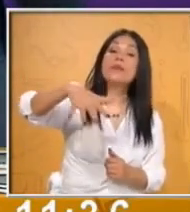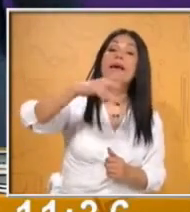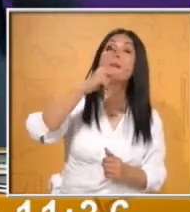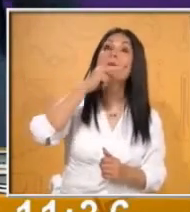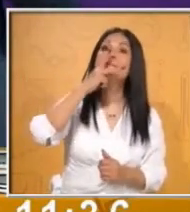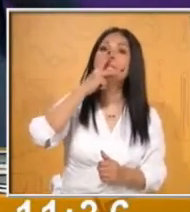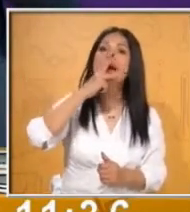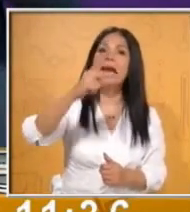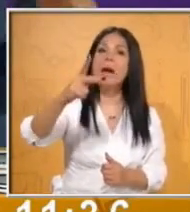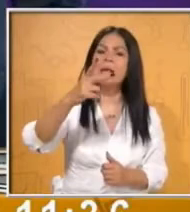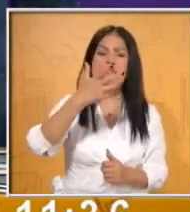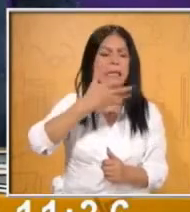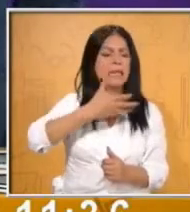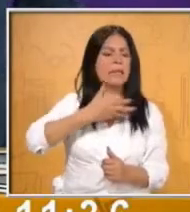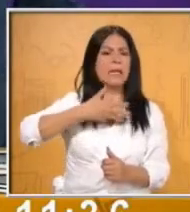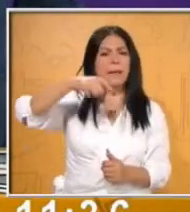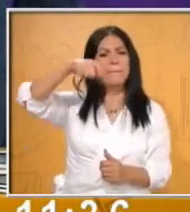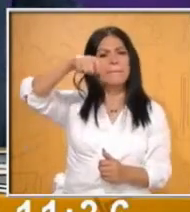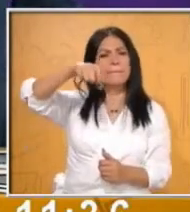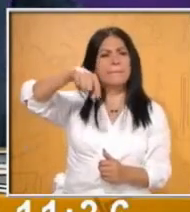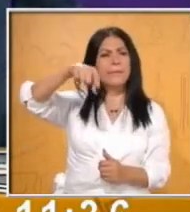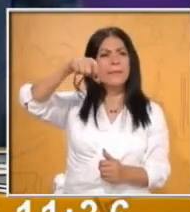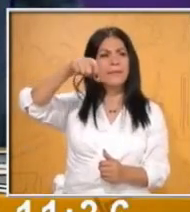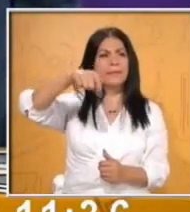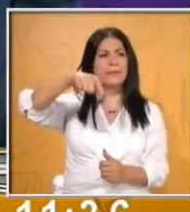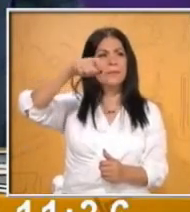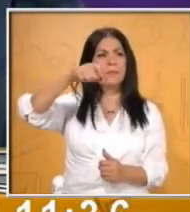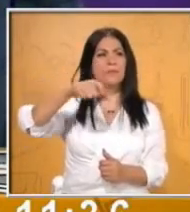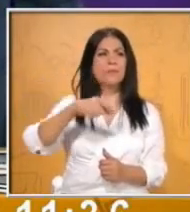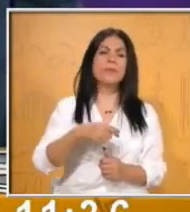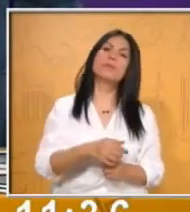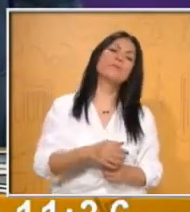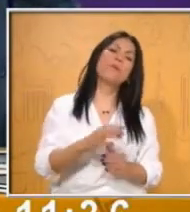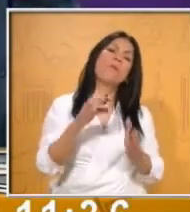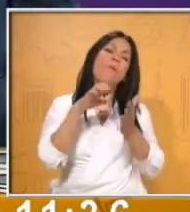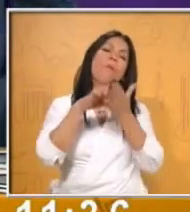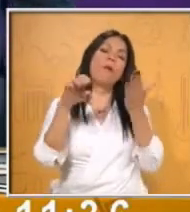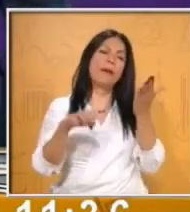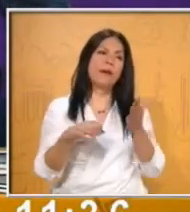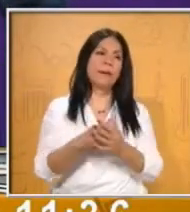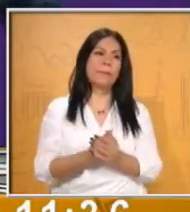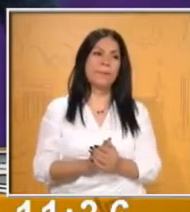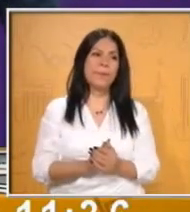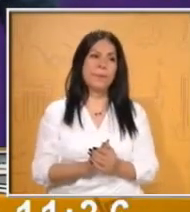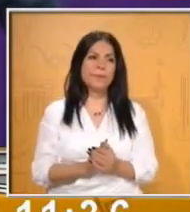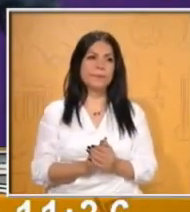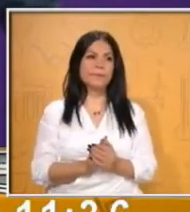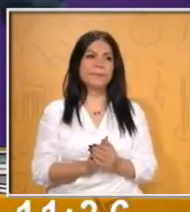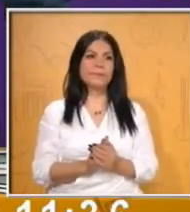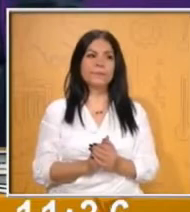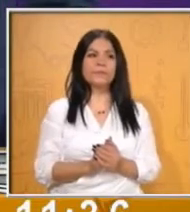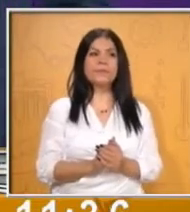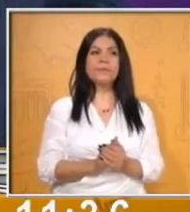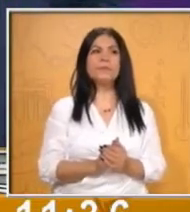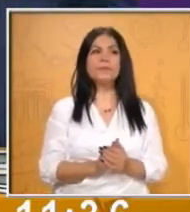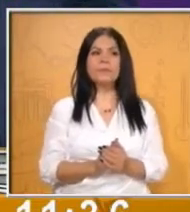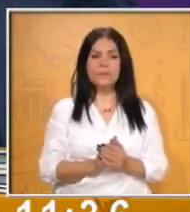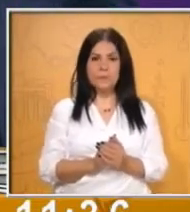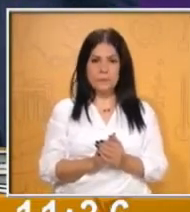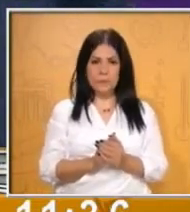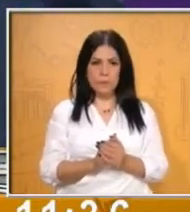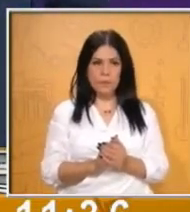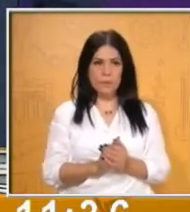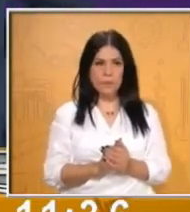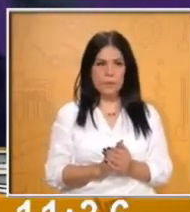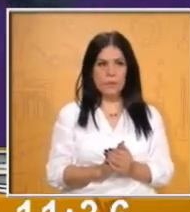raíz en común. ¿Sí? Vamos a ponerte un ejemplo. Bueno, en pantalla te va a aparecer un O se los